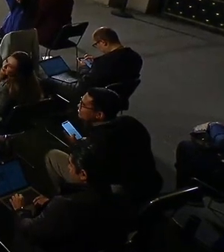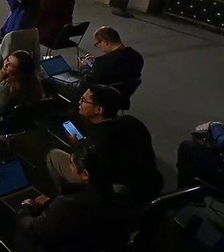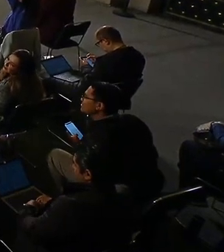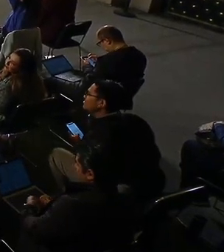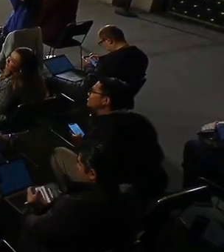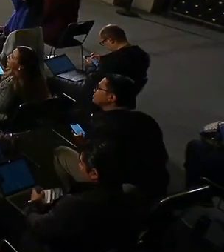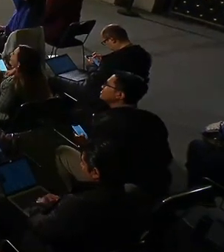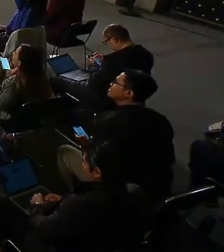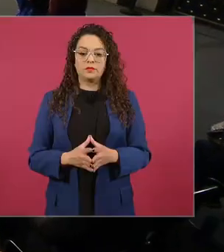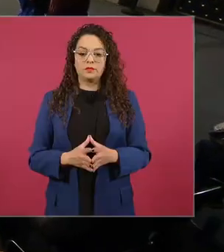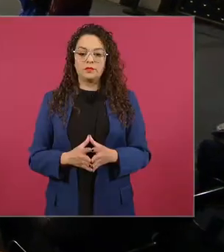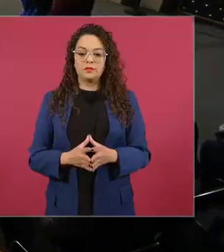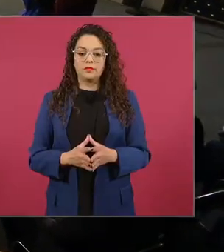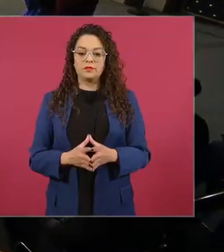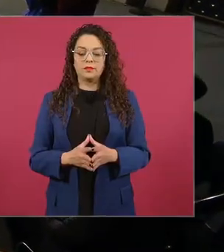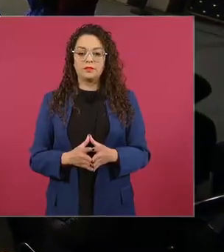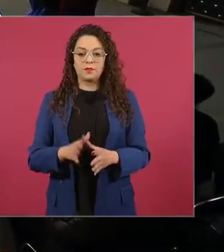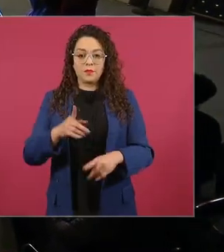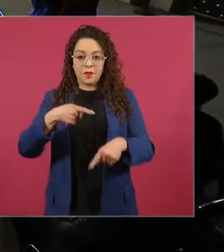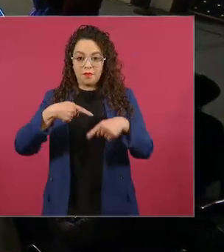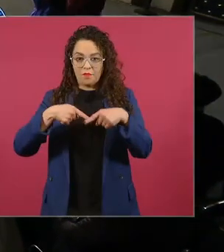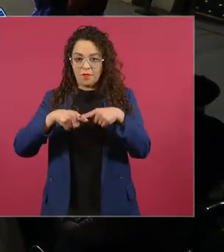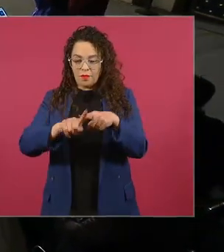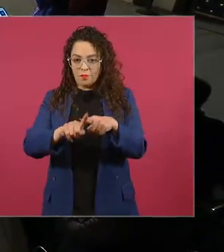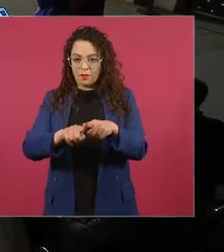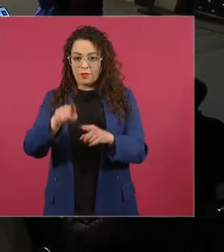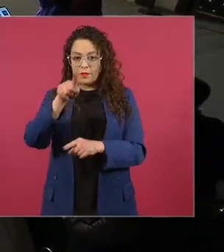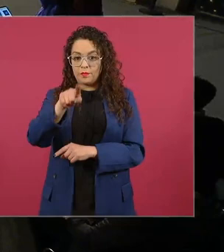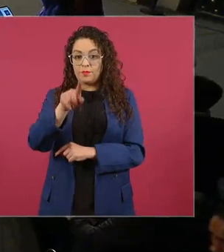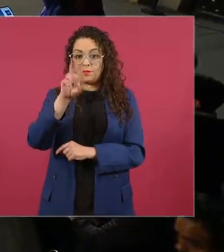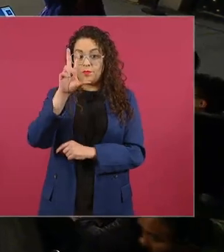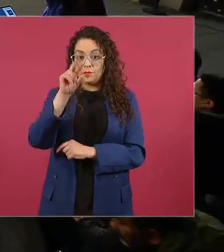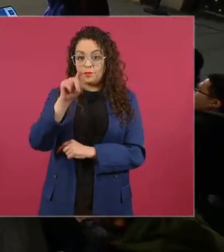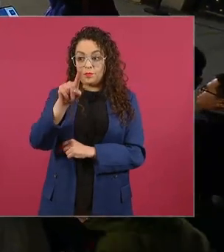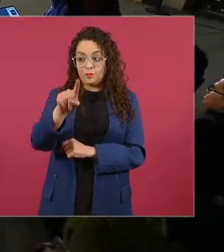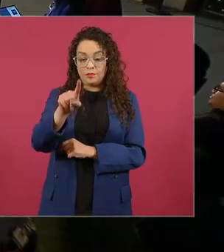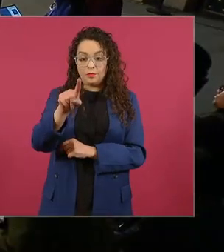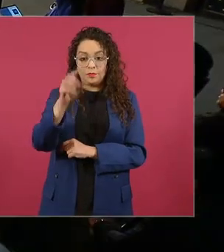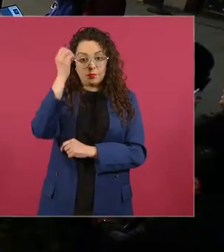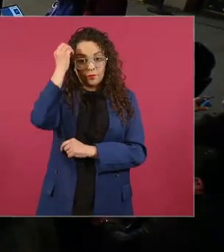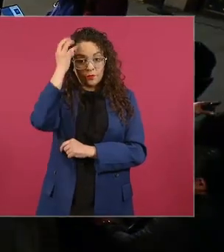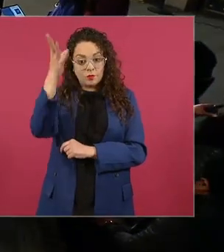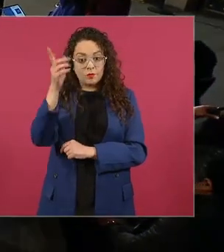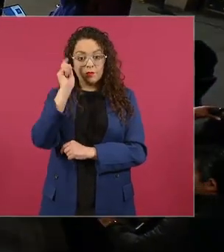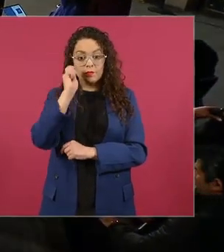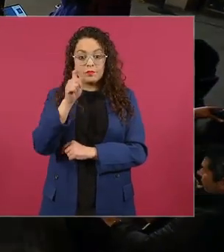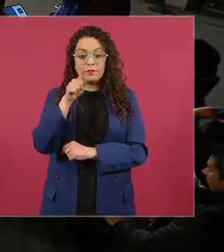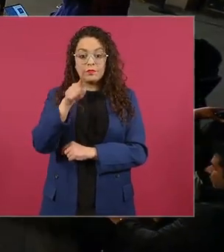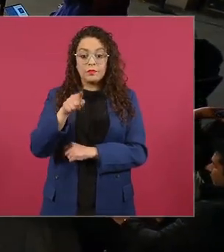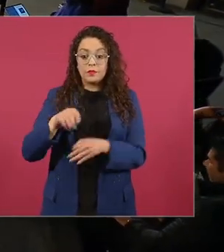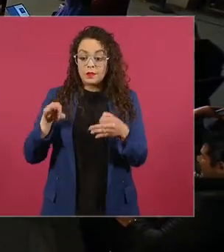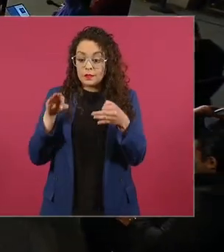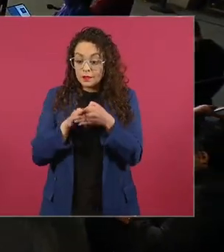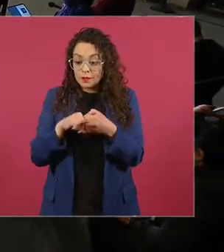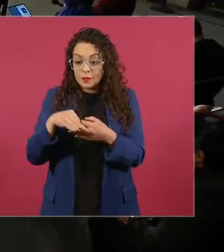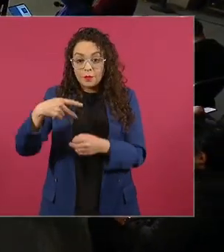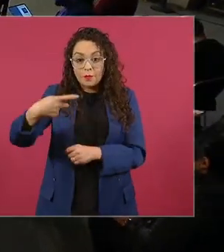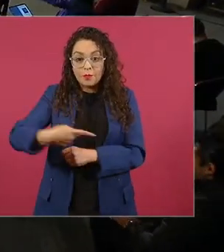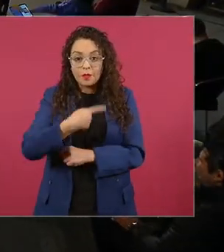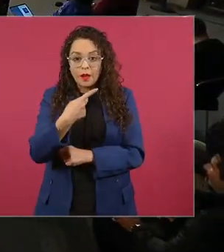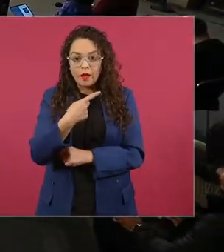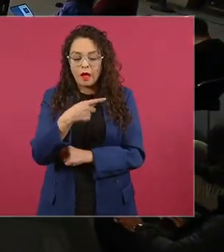acuérdense de que si ya preguntaron muy cercano ya no les corresponde adelante